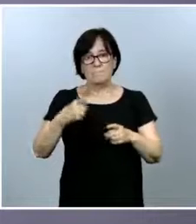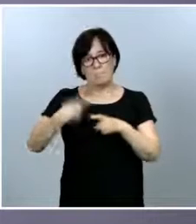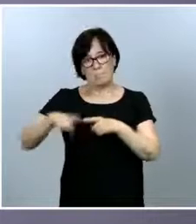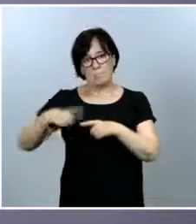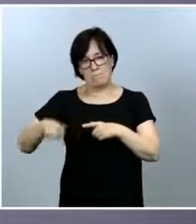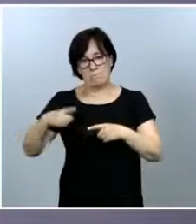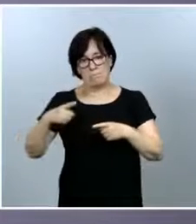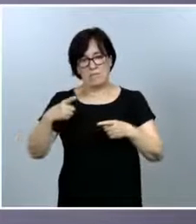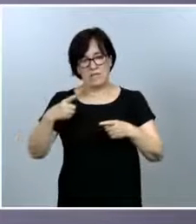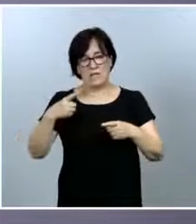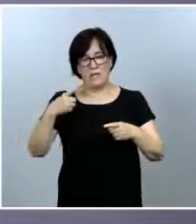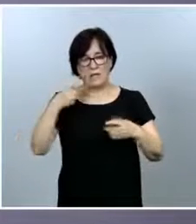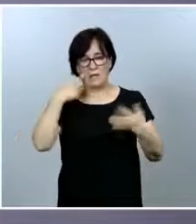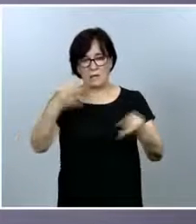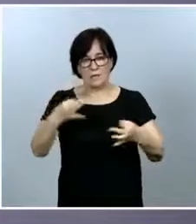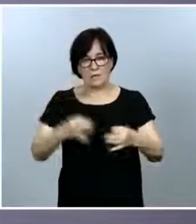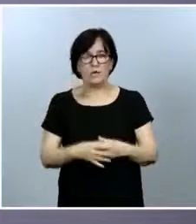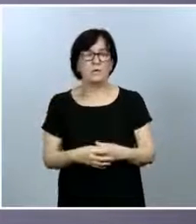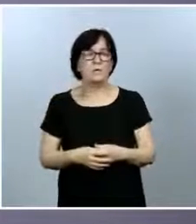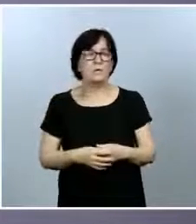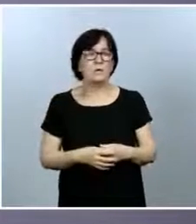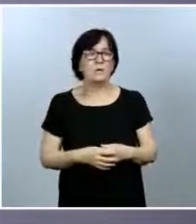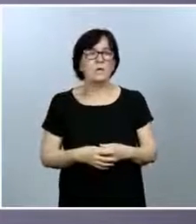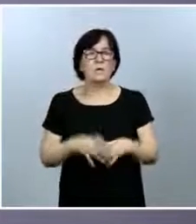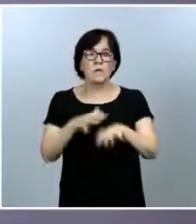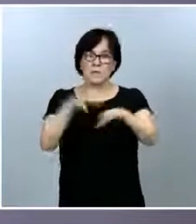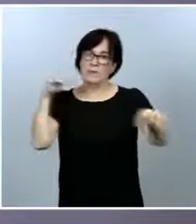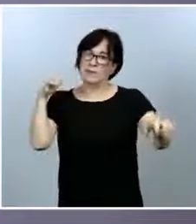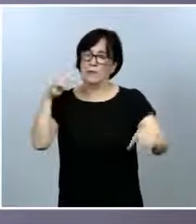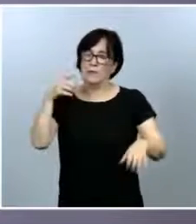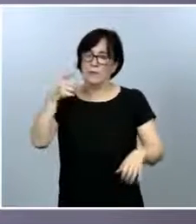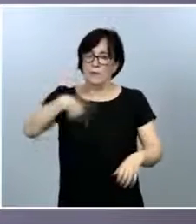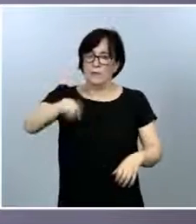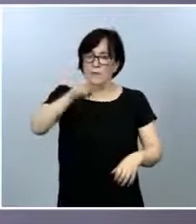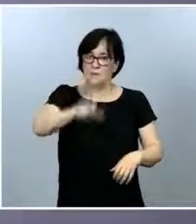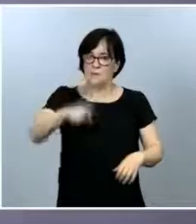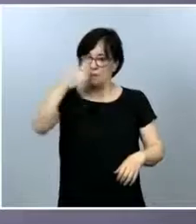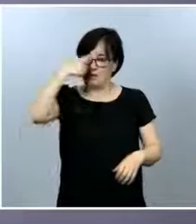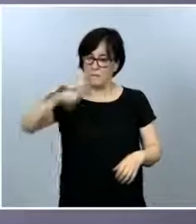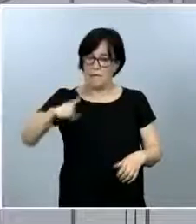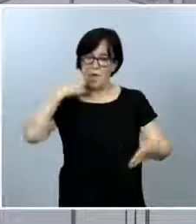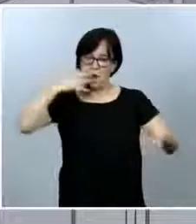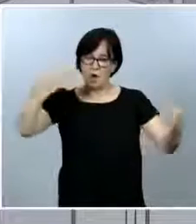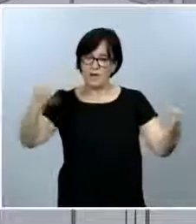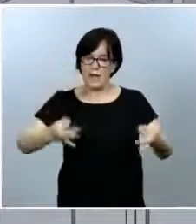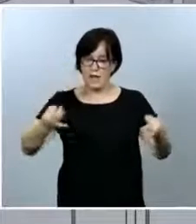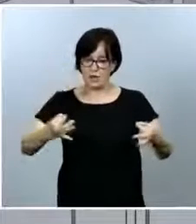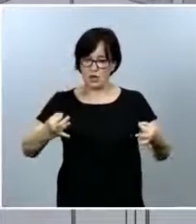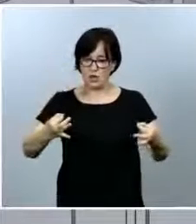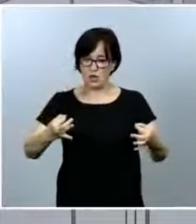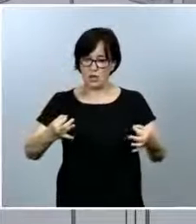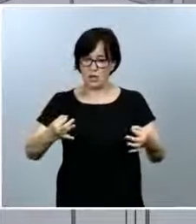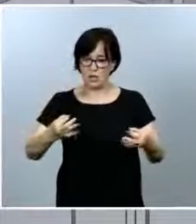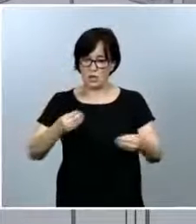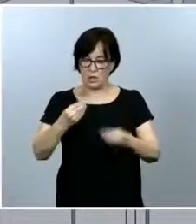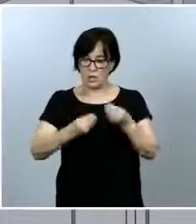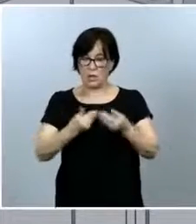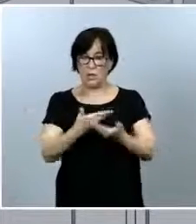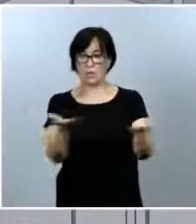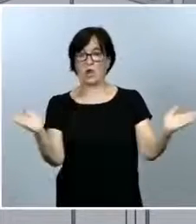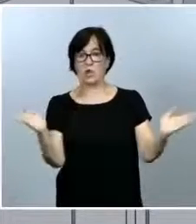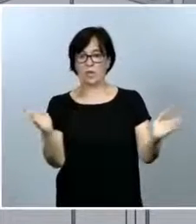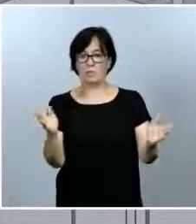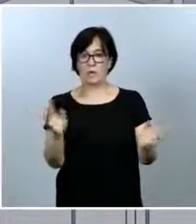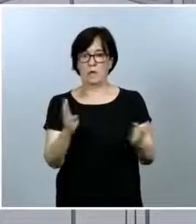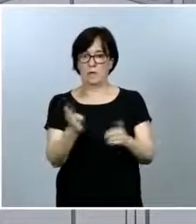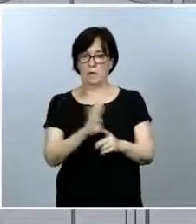La población tiene que ser consciente de que los riesgos a los que se exponen los demás también pueden provenir de